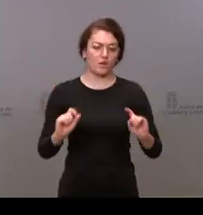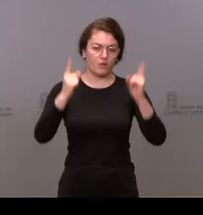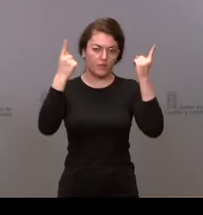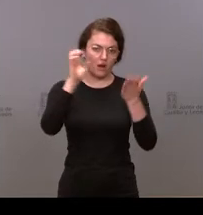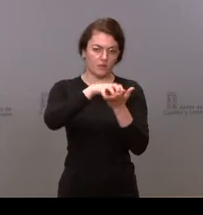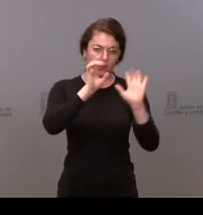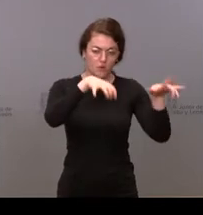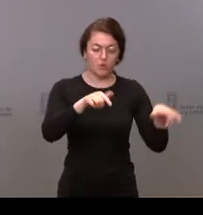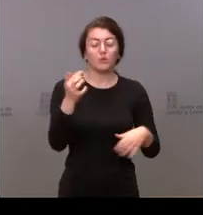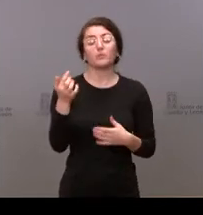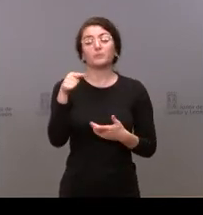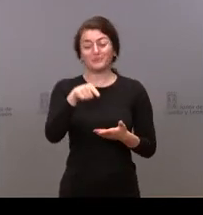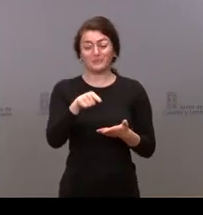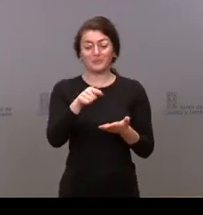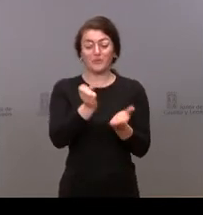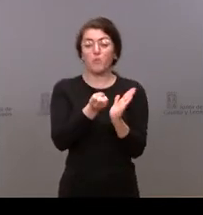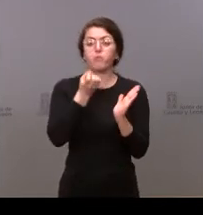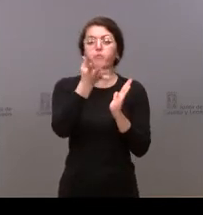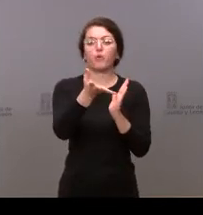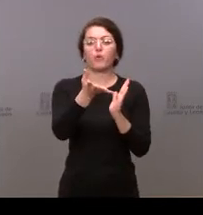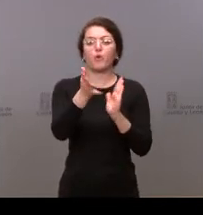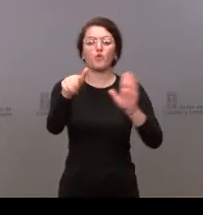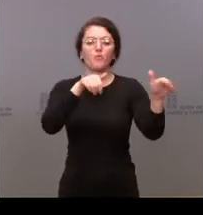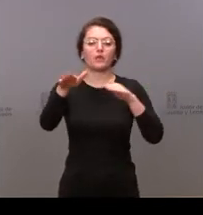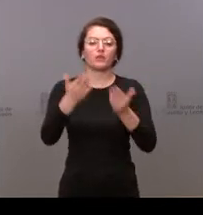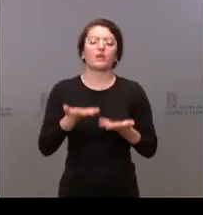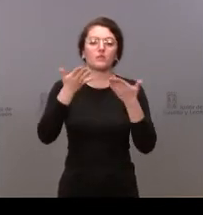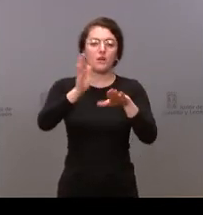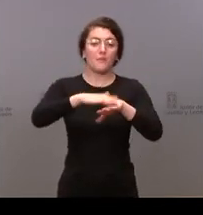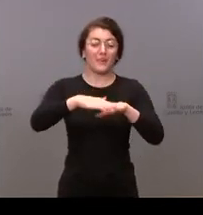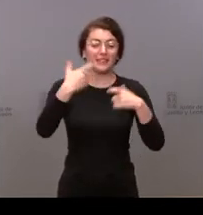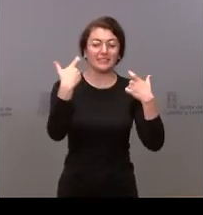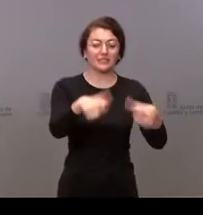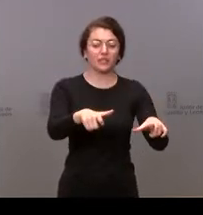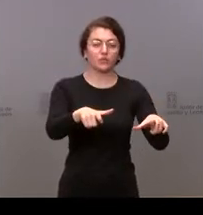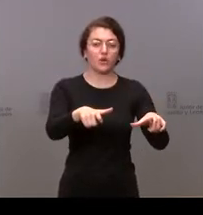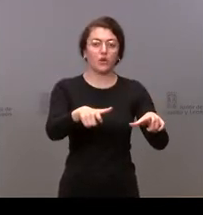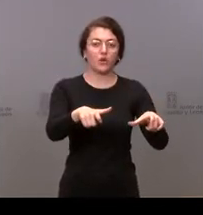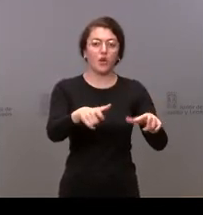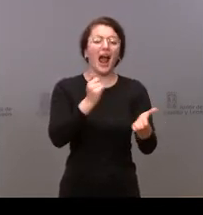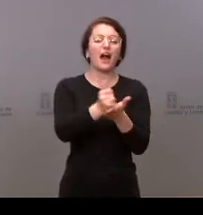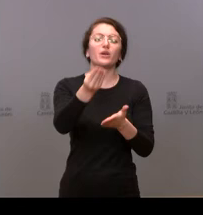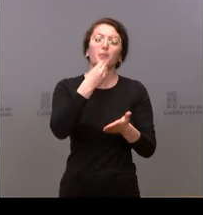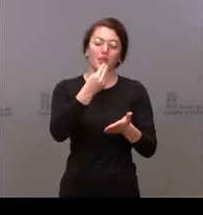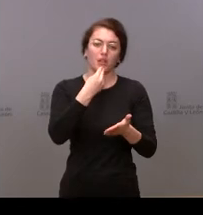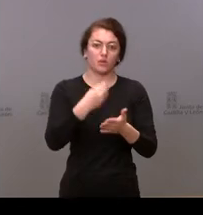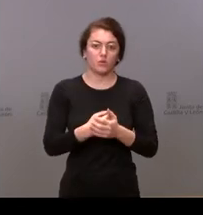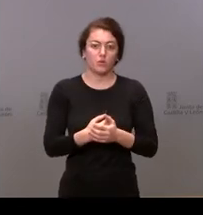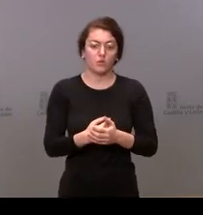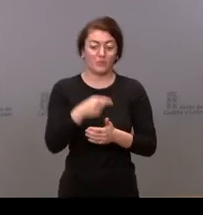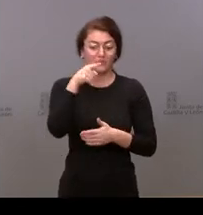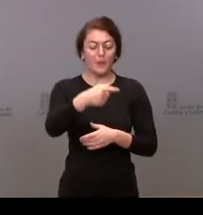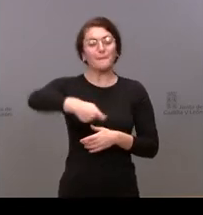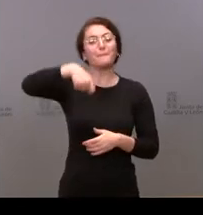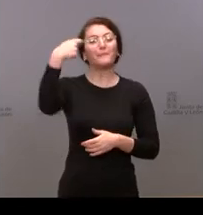publica las convocatorias de ayudas al sector de la industria agroalimentaria. El presidente había comprometido